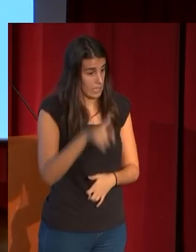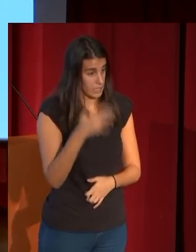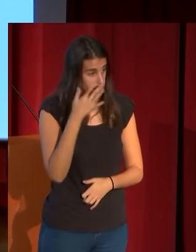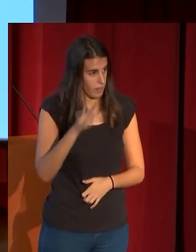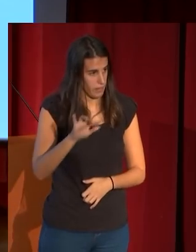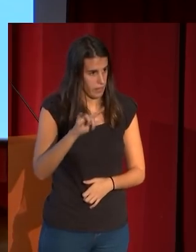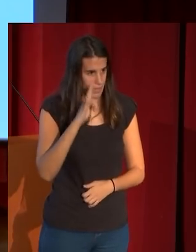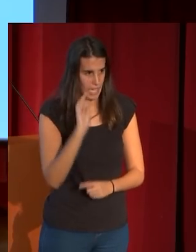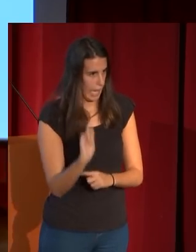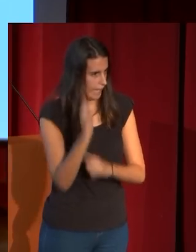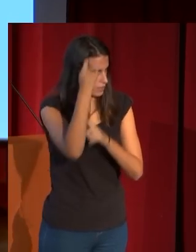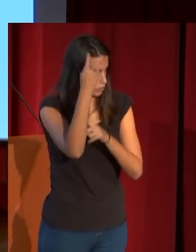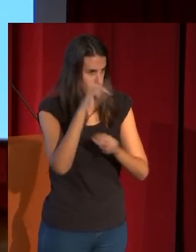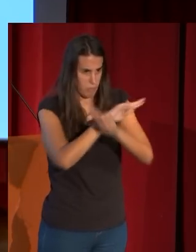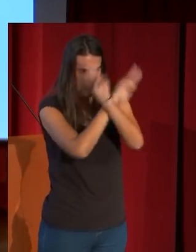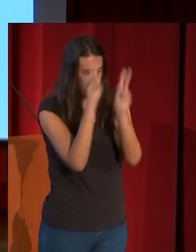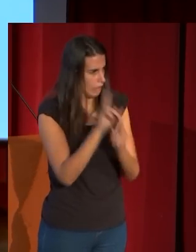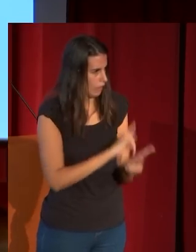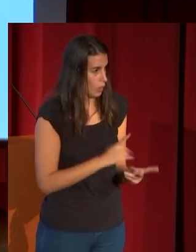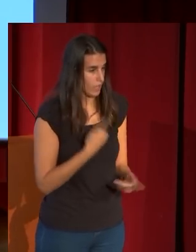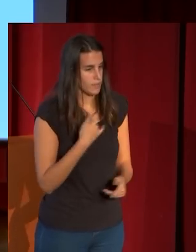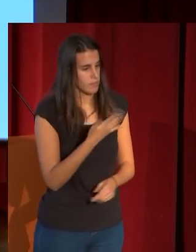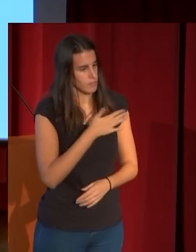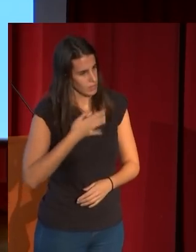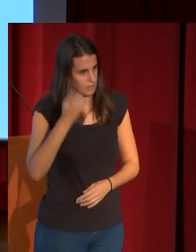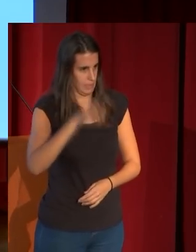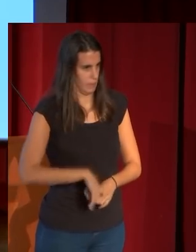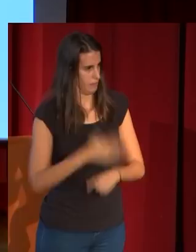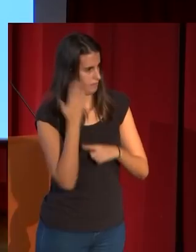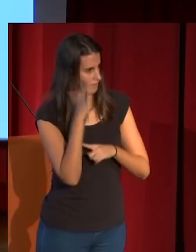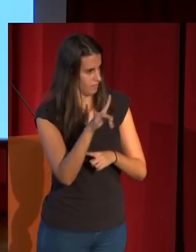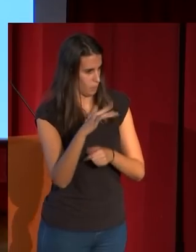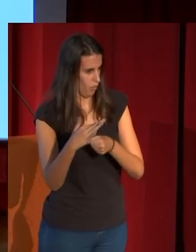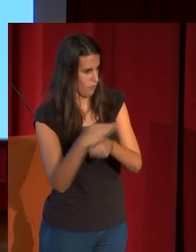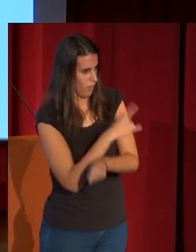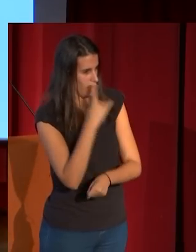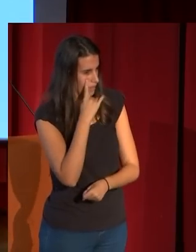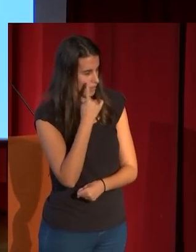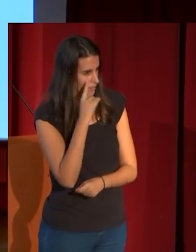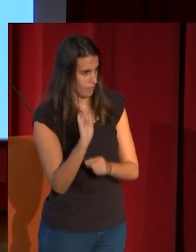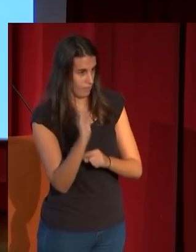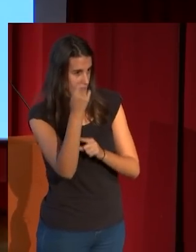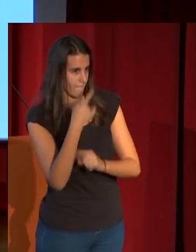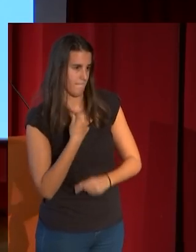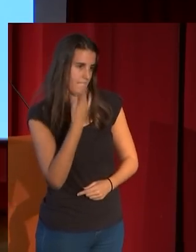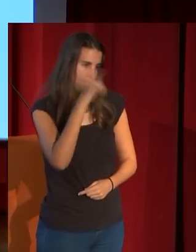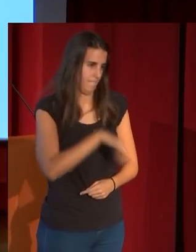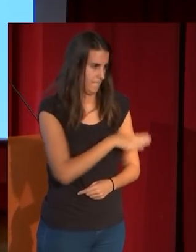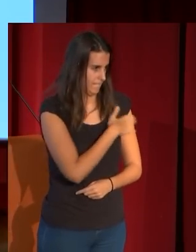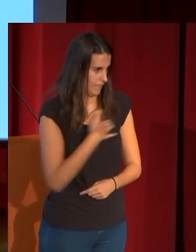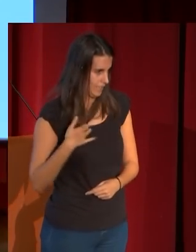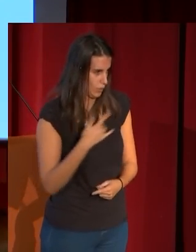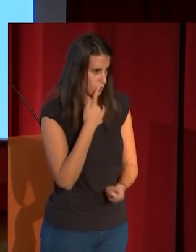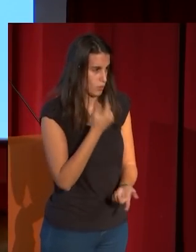éxito internacional que tiene Fortuny, induce y costea una edición con Delatre, el gran